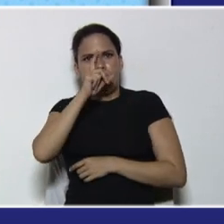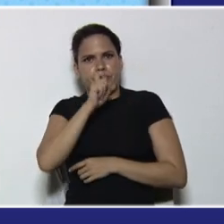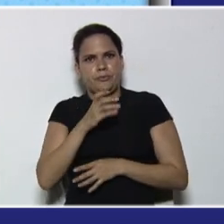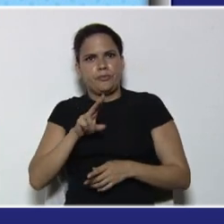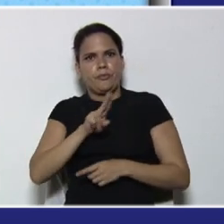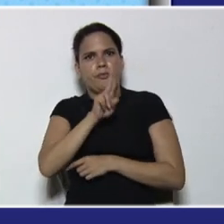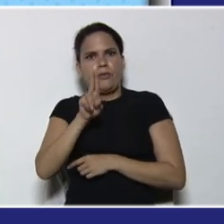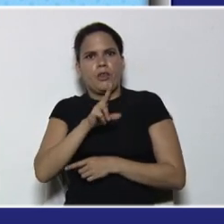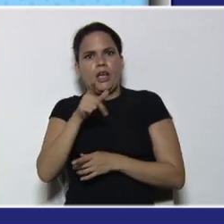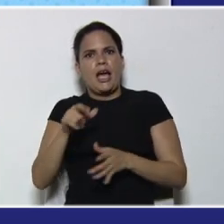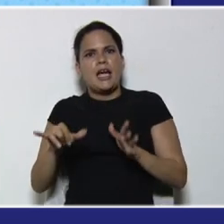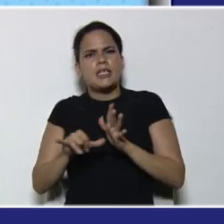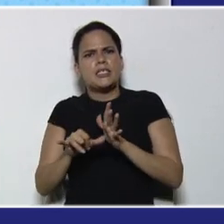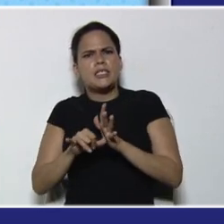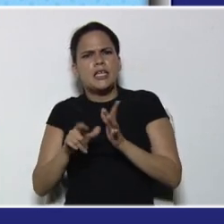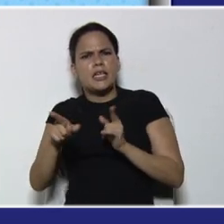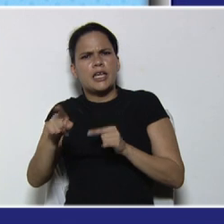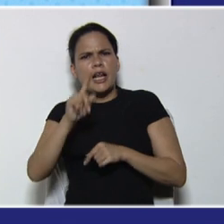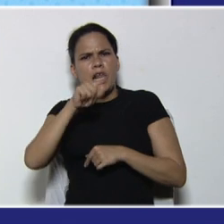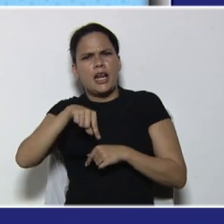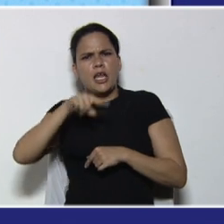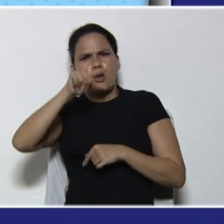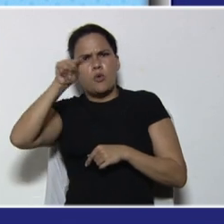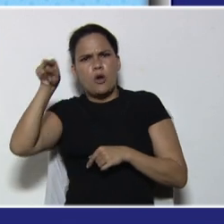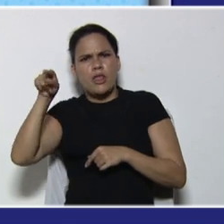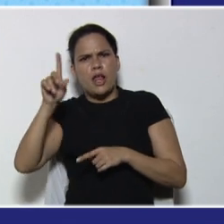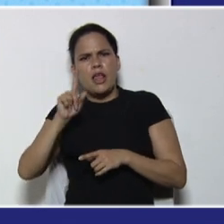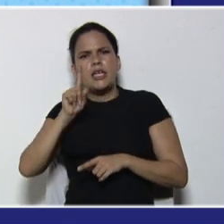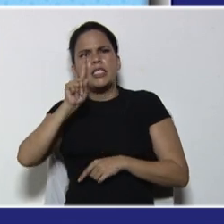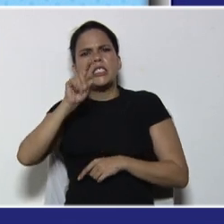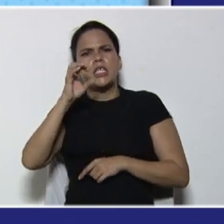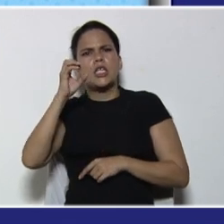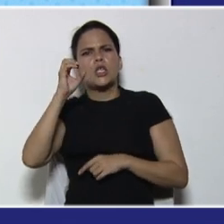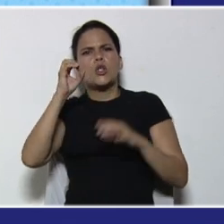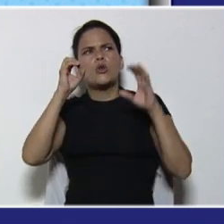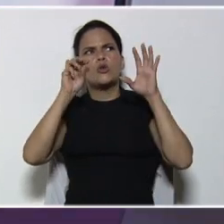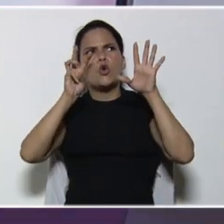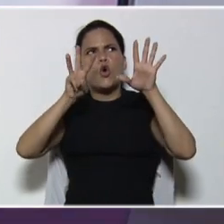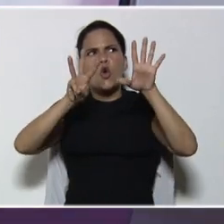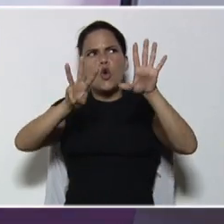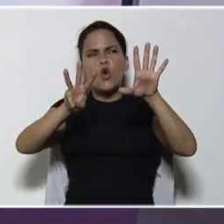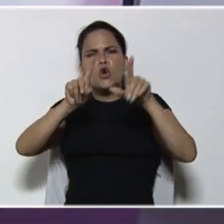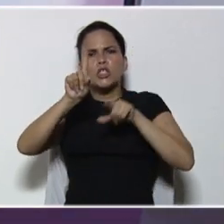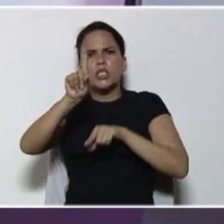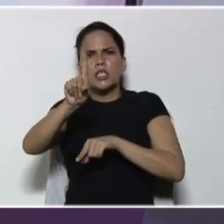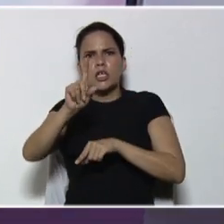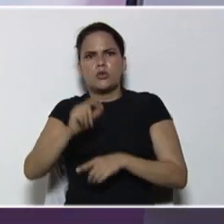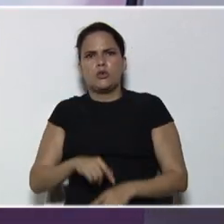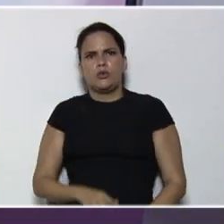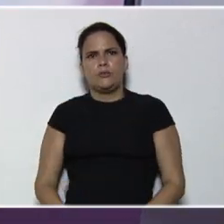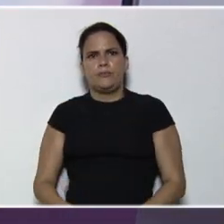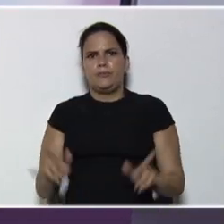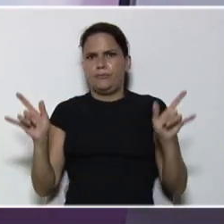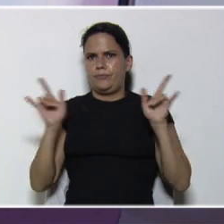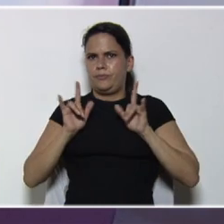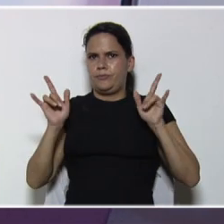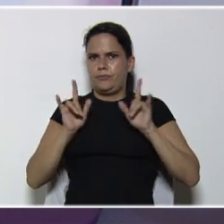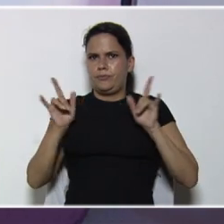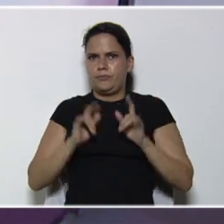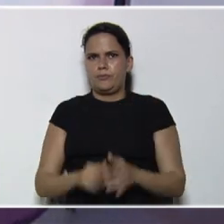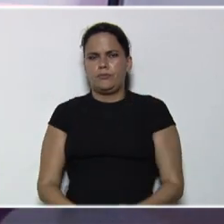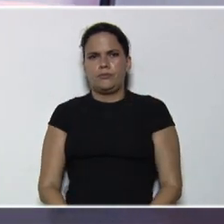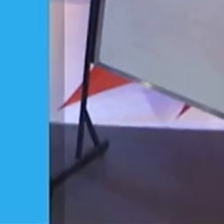para aproximar, la raíz cuadrada, de 181, esto es todo, por esta semana, me despido, hasta la semana que viene, chao.